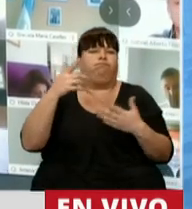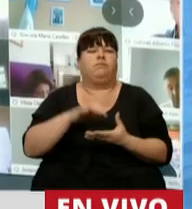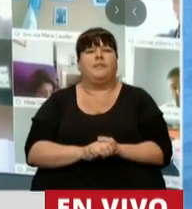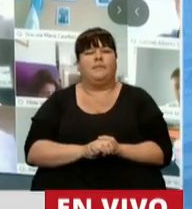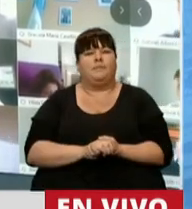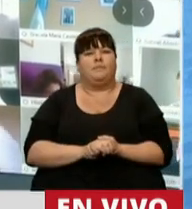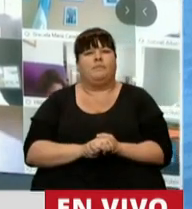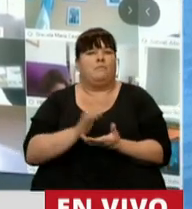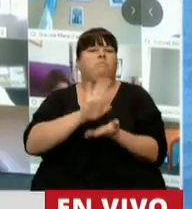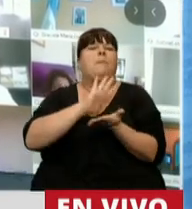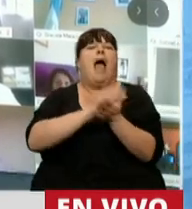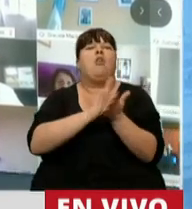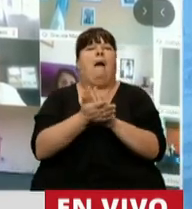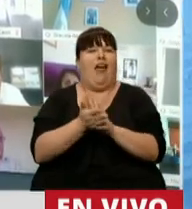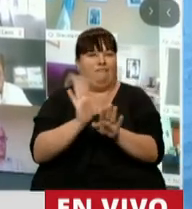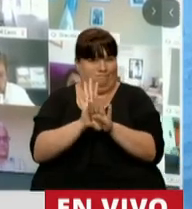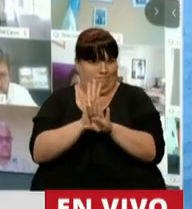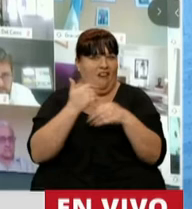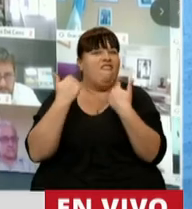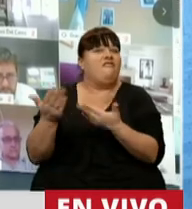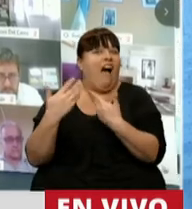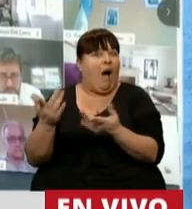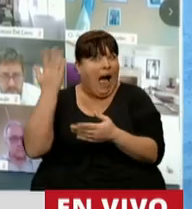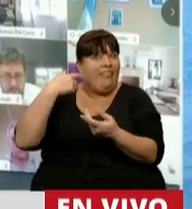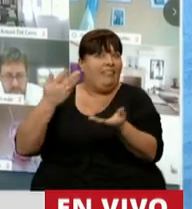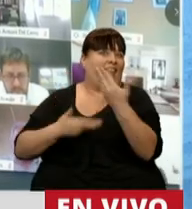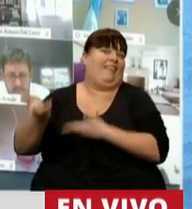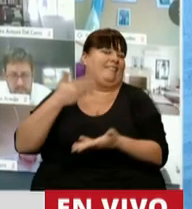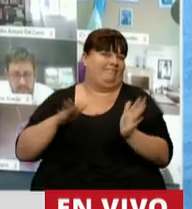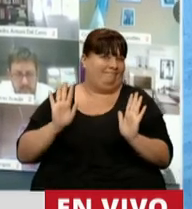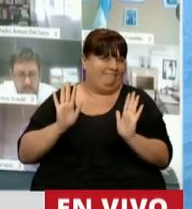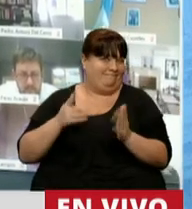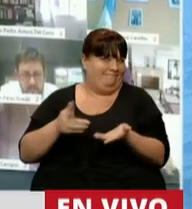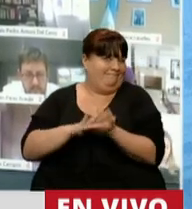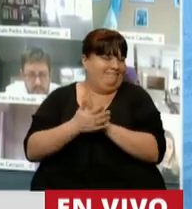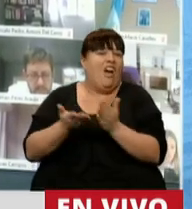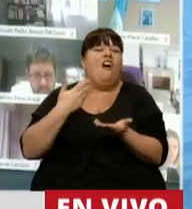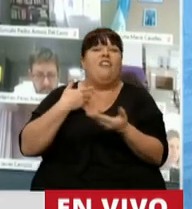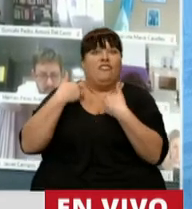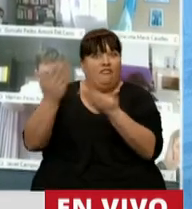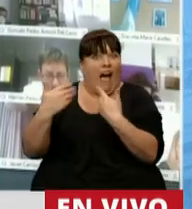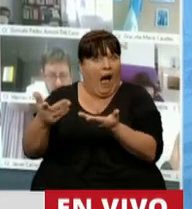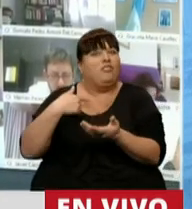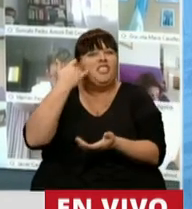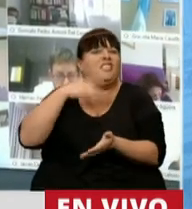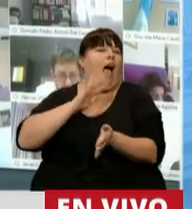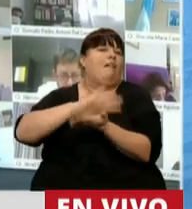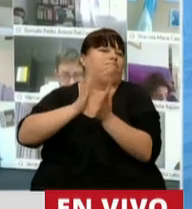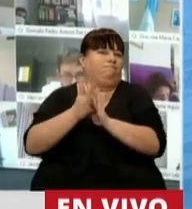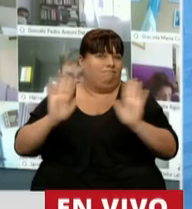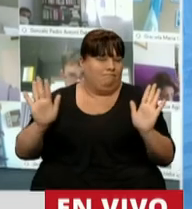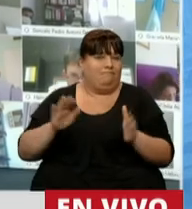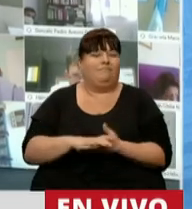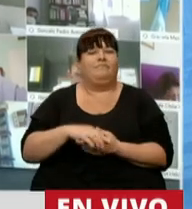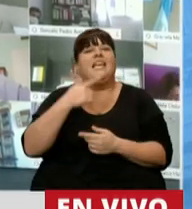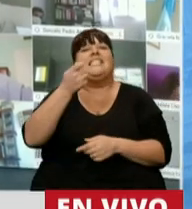Lepera, mano a mano, los favores recibidos, te redondeo, los favores recibidos creo haberte los pagados. Y